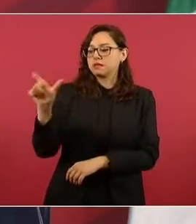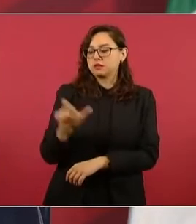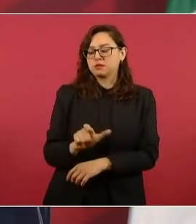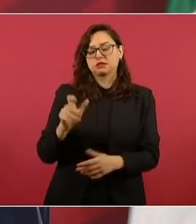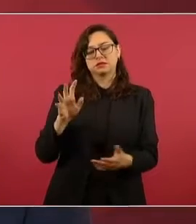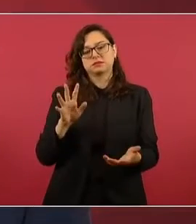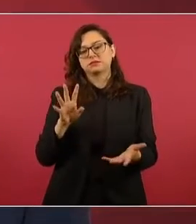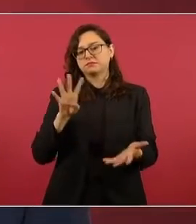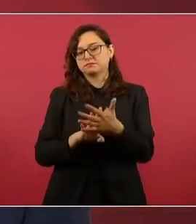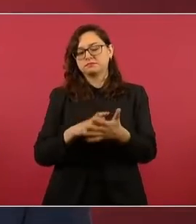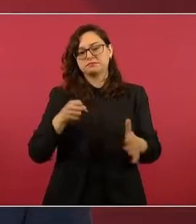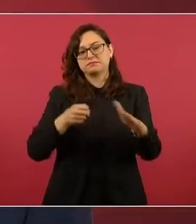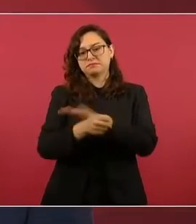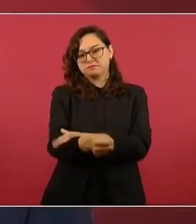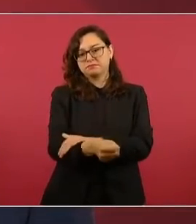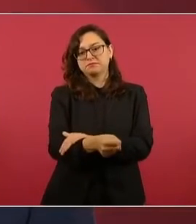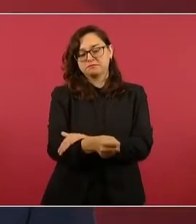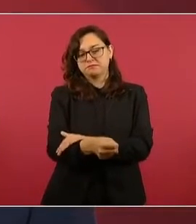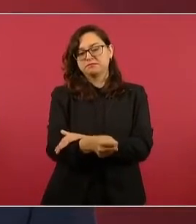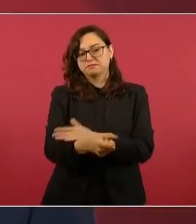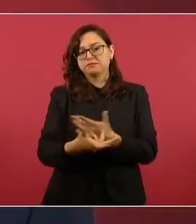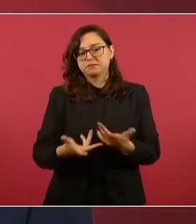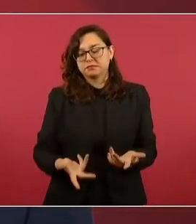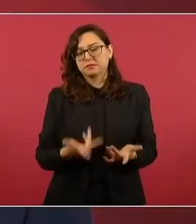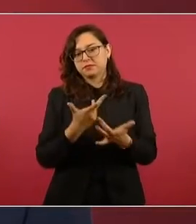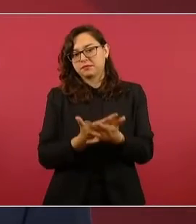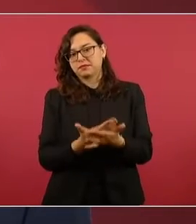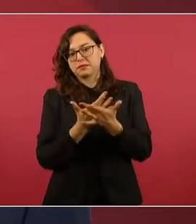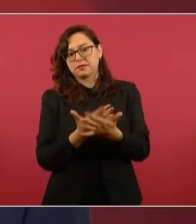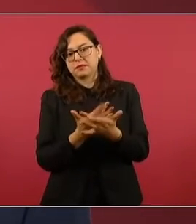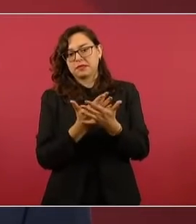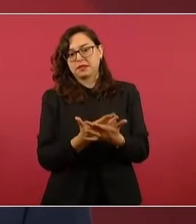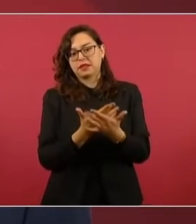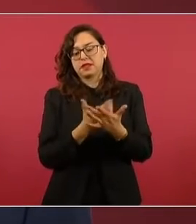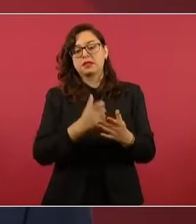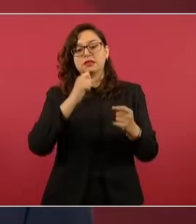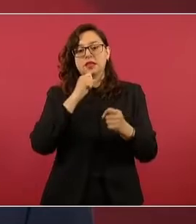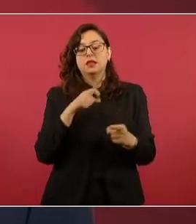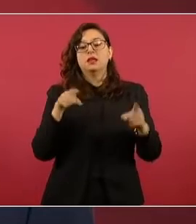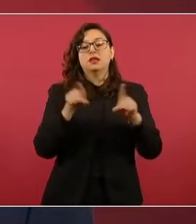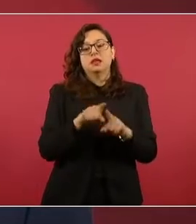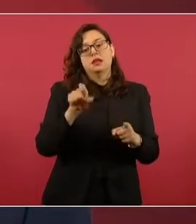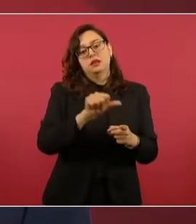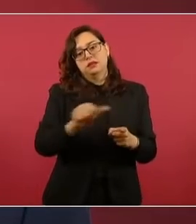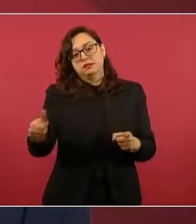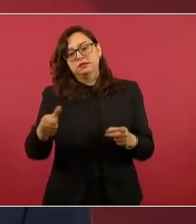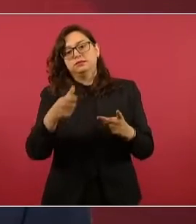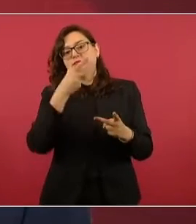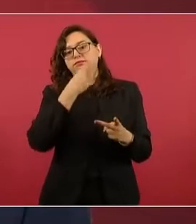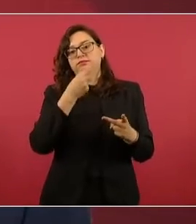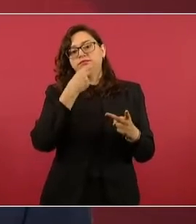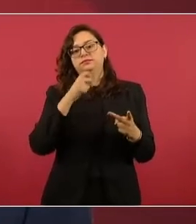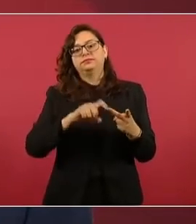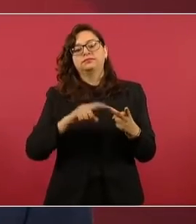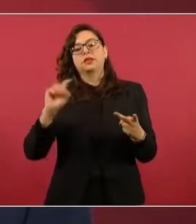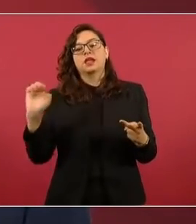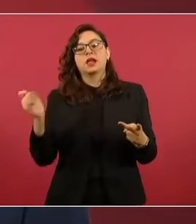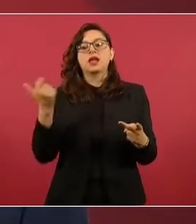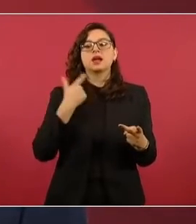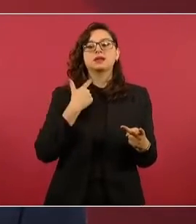Pemex y está detenido un ex senador